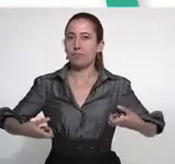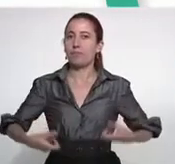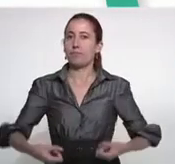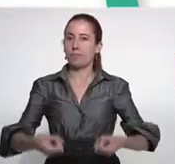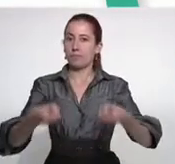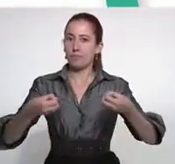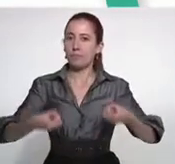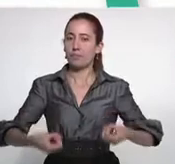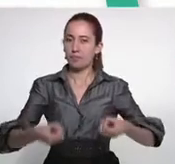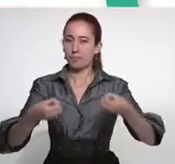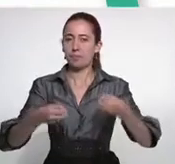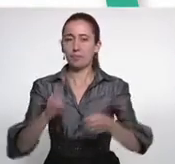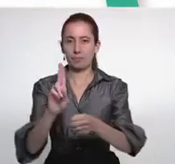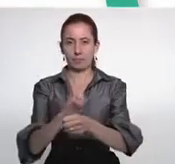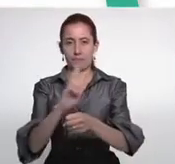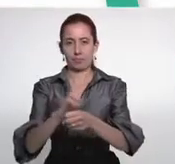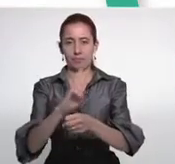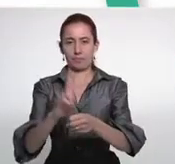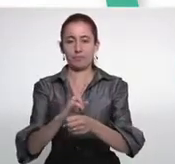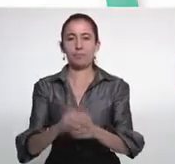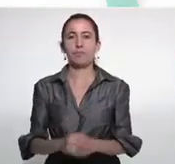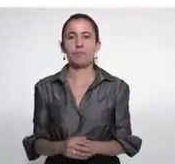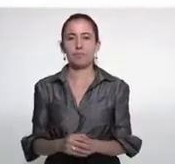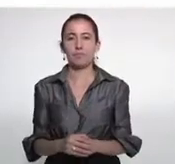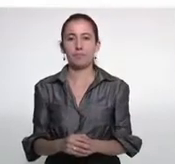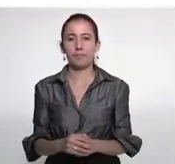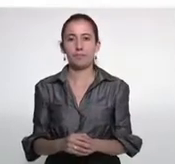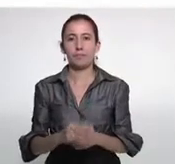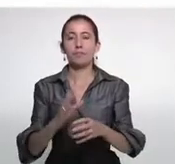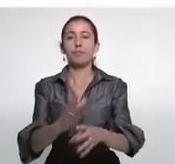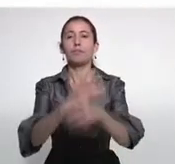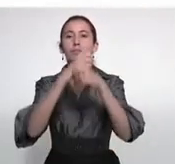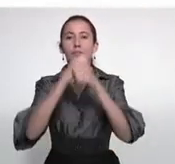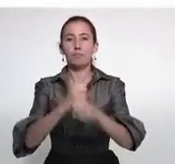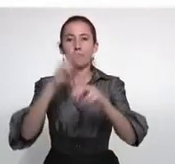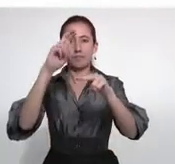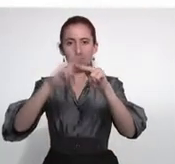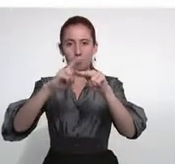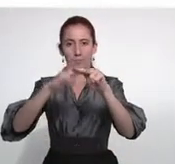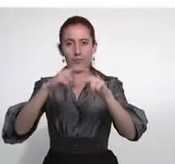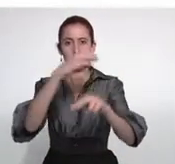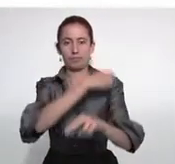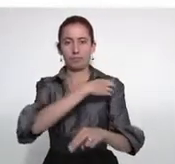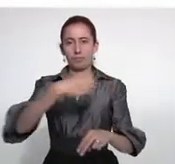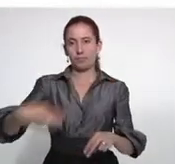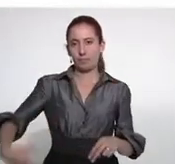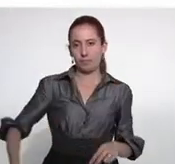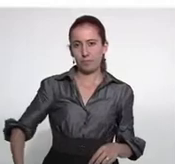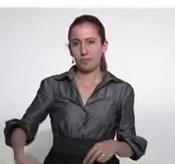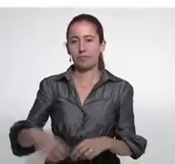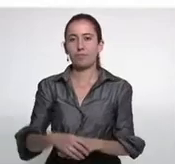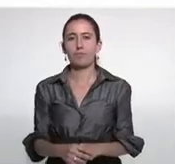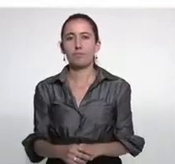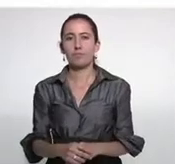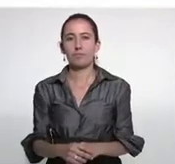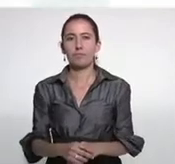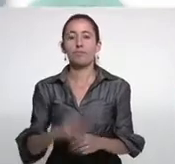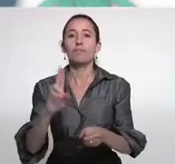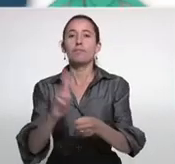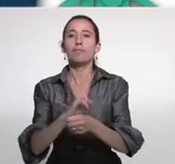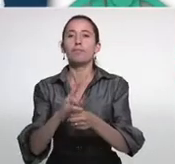discapacidad física que usa silla de ruedas. Asegure a la persona a la silla de ruedas con un cinturón.